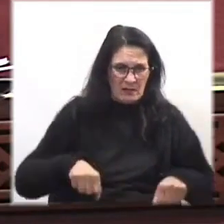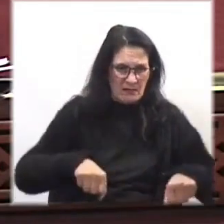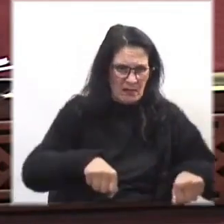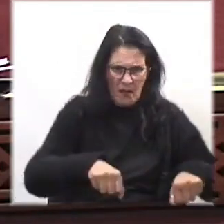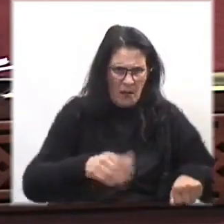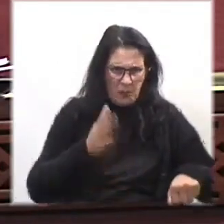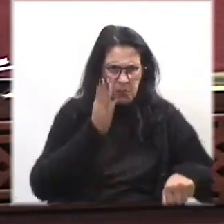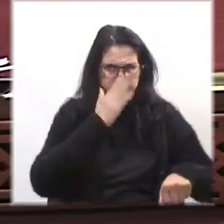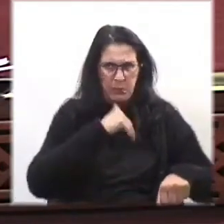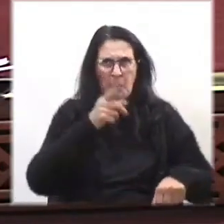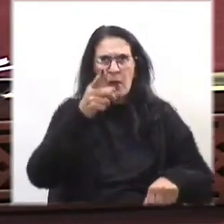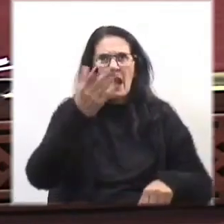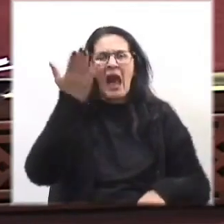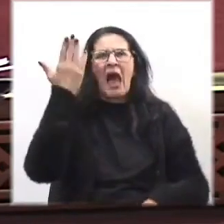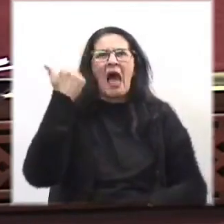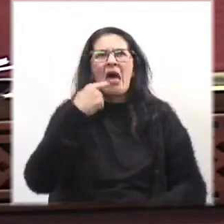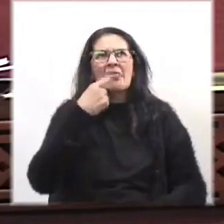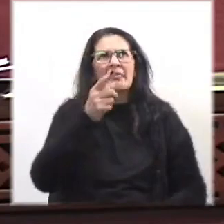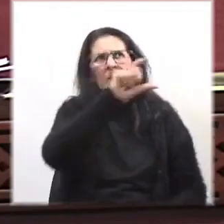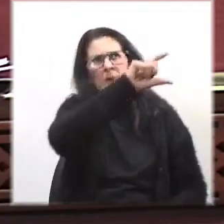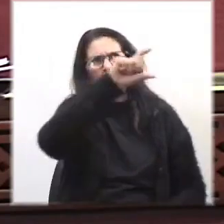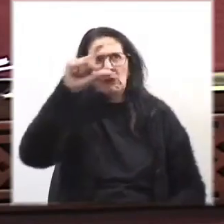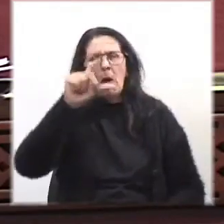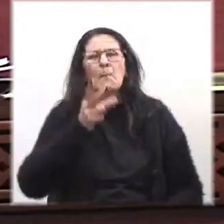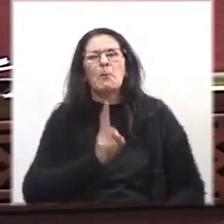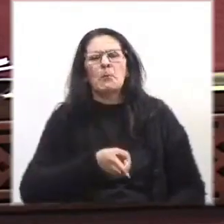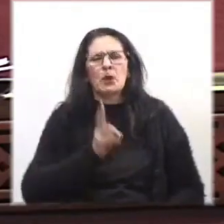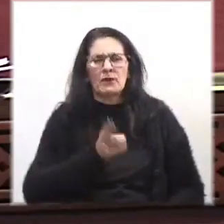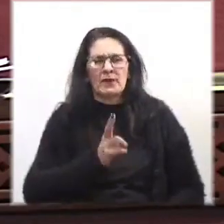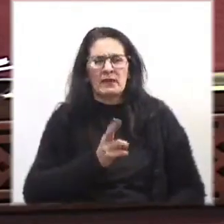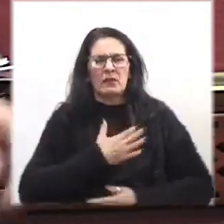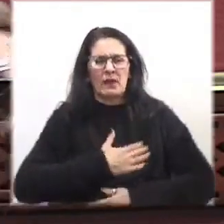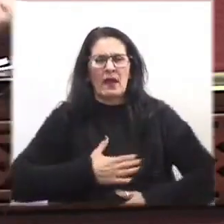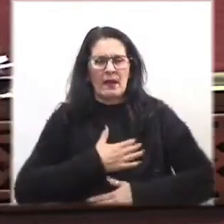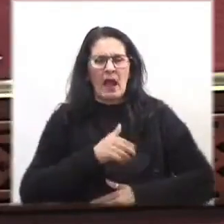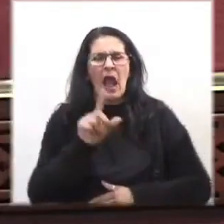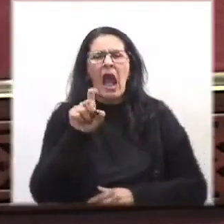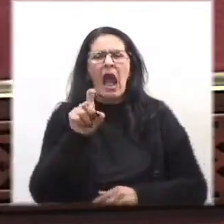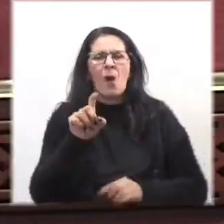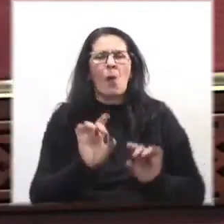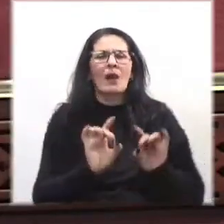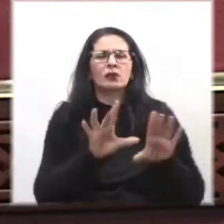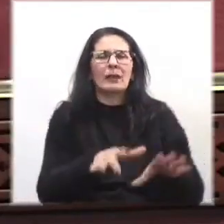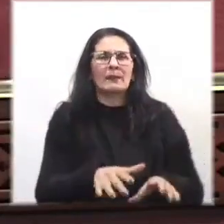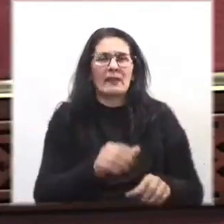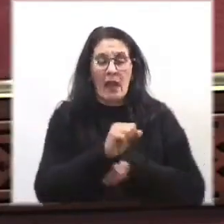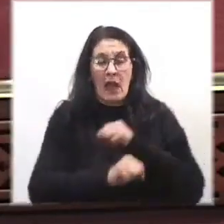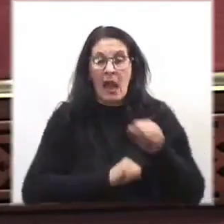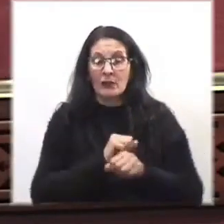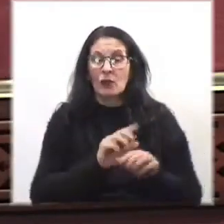decían la playa de Paisandú, prohibido bañarse, agua contaminada, años 90.